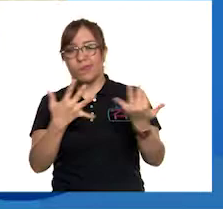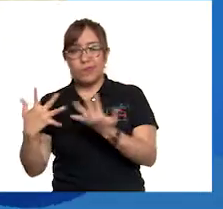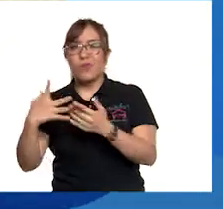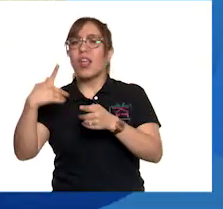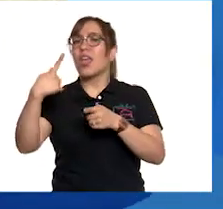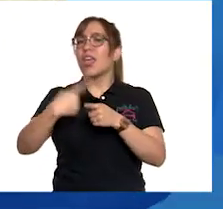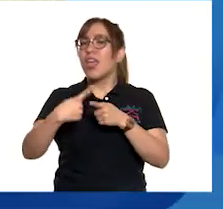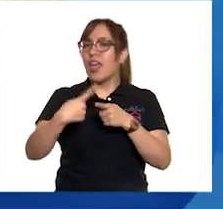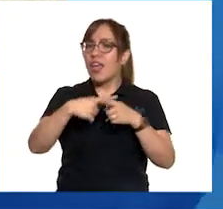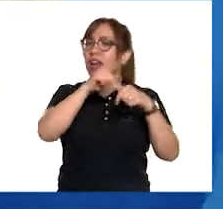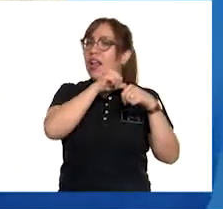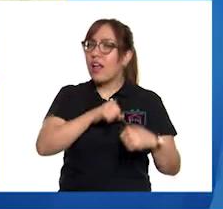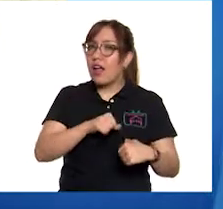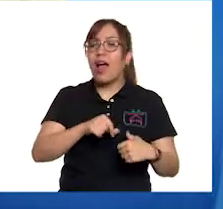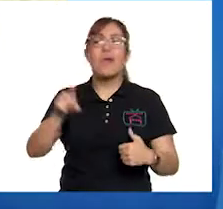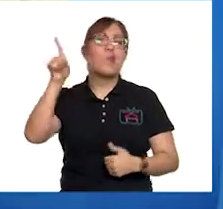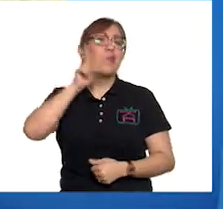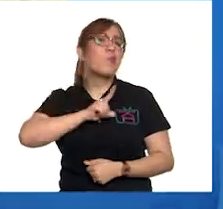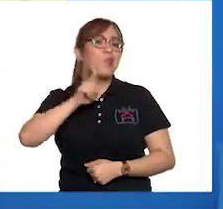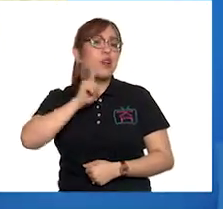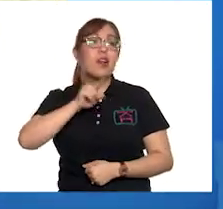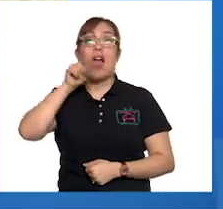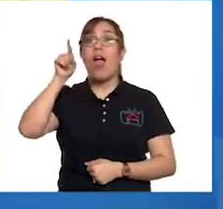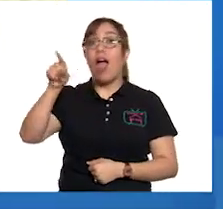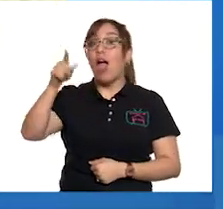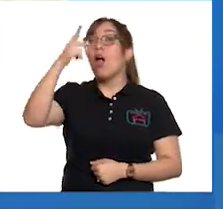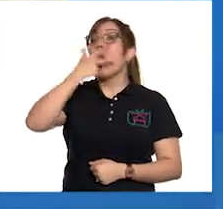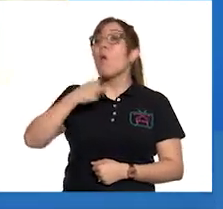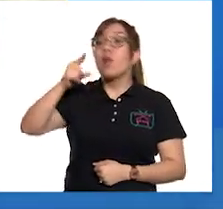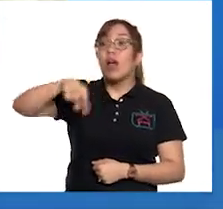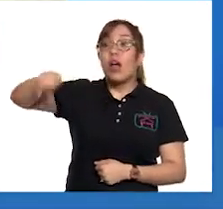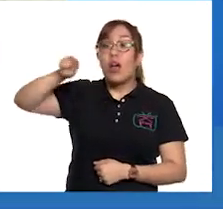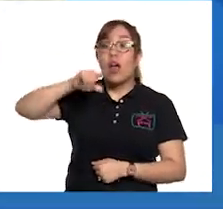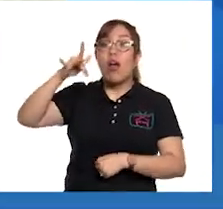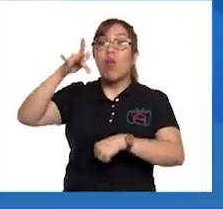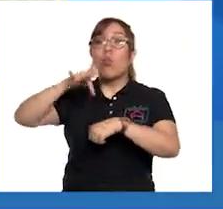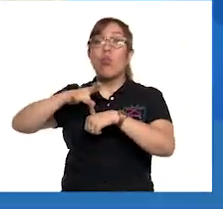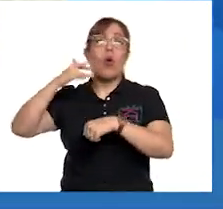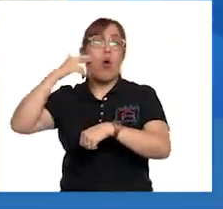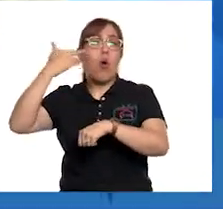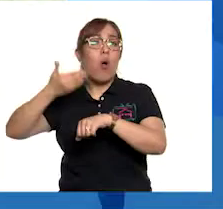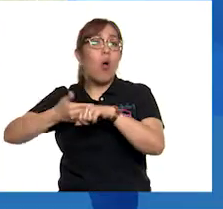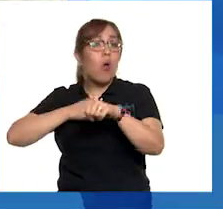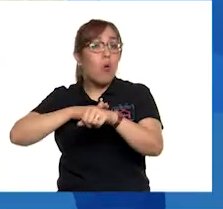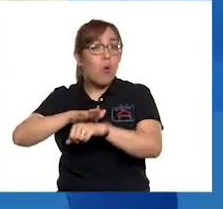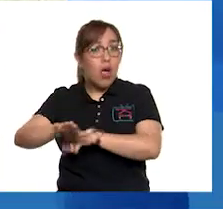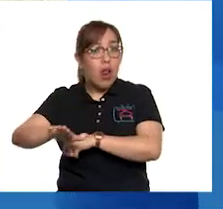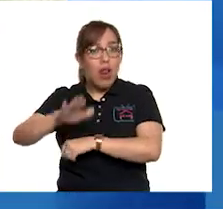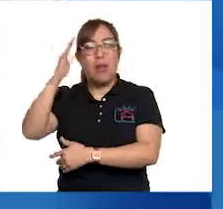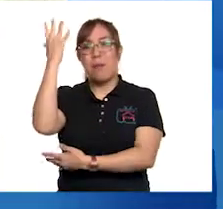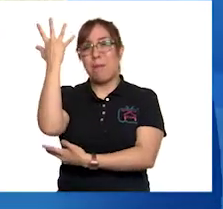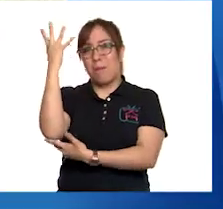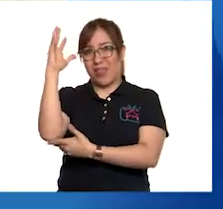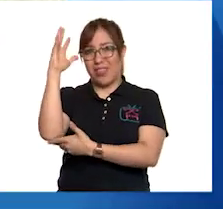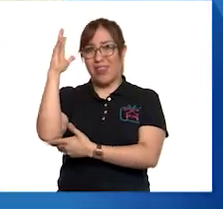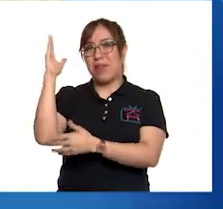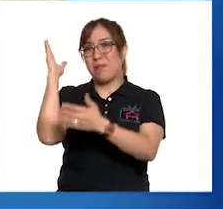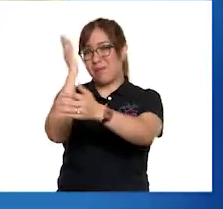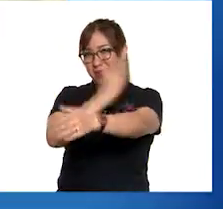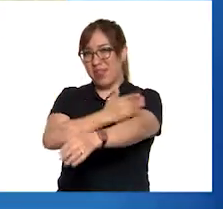porque a los hombres les toca traer la leña. Pero no creas que es fácil. La cubeta pesa mucho.